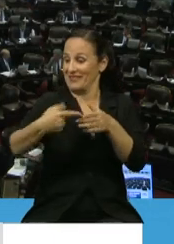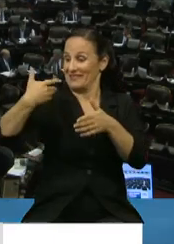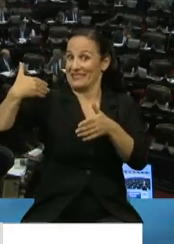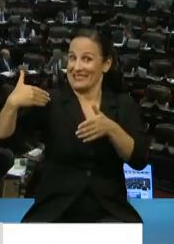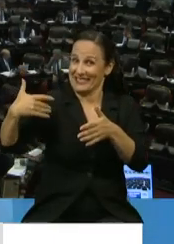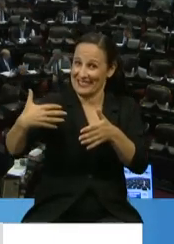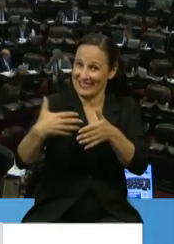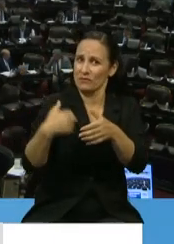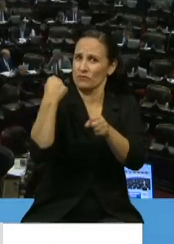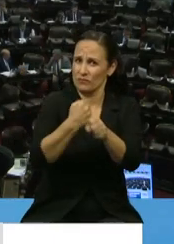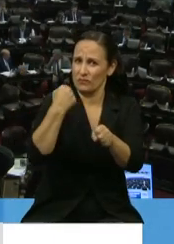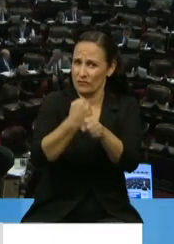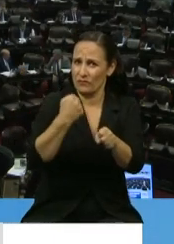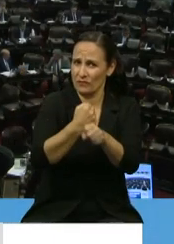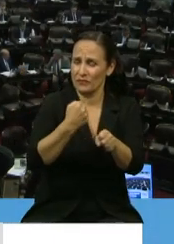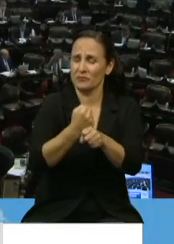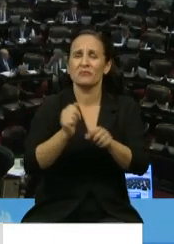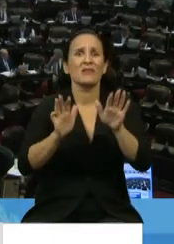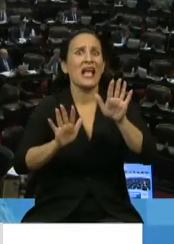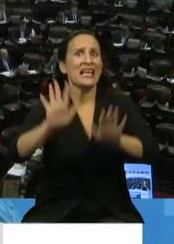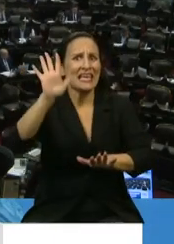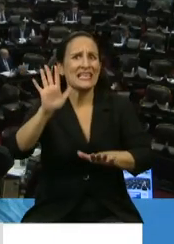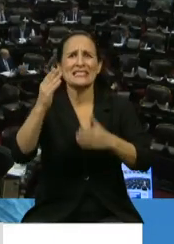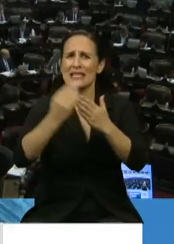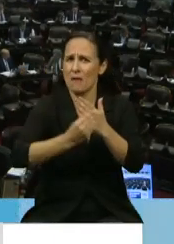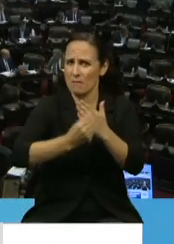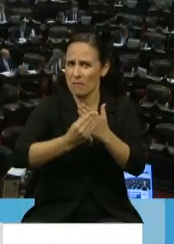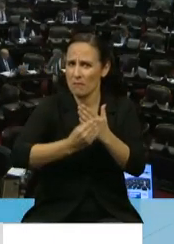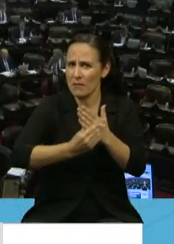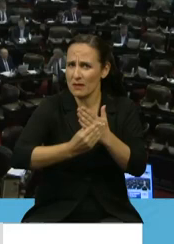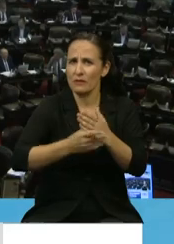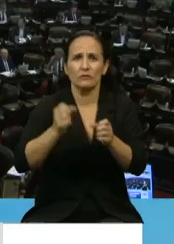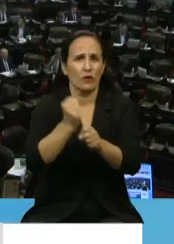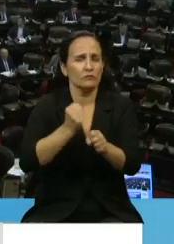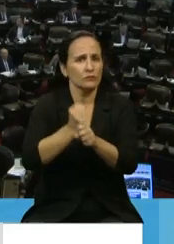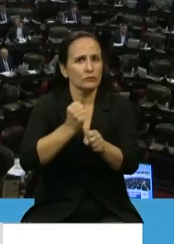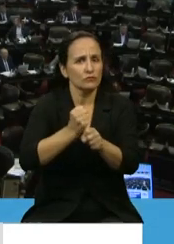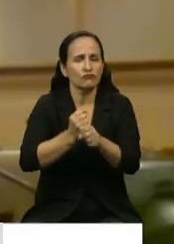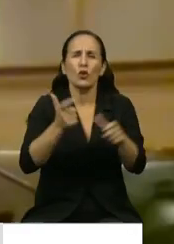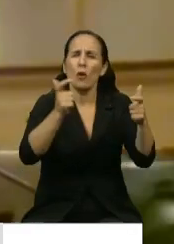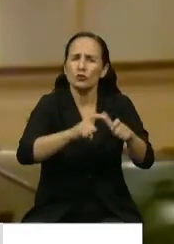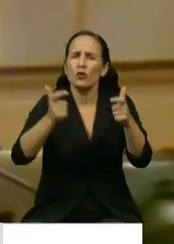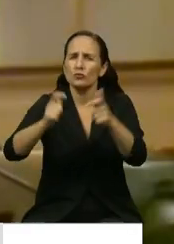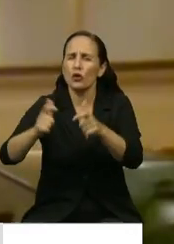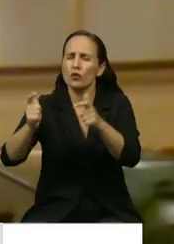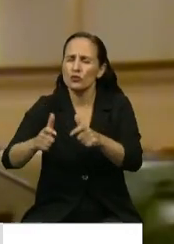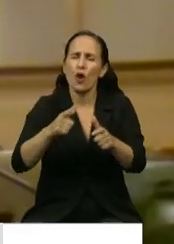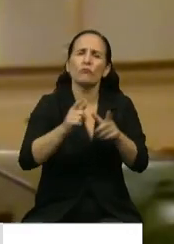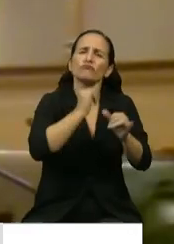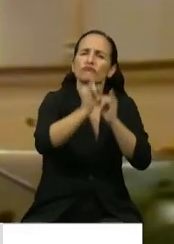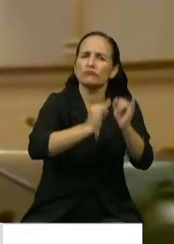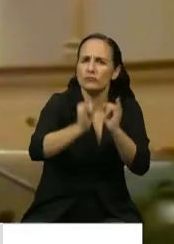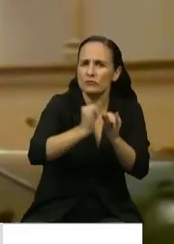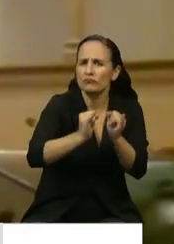Ya ha sido dicho, 15 ministros estuvieron participando de las reuniones de comisión, informando,